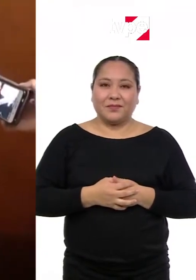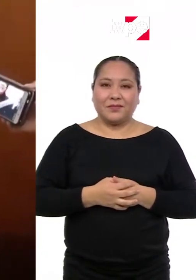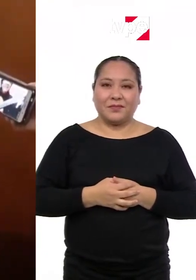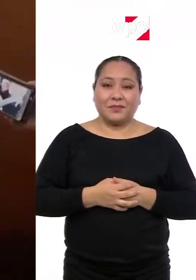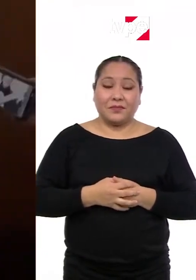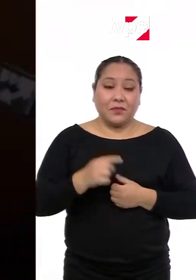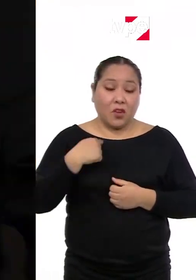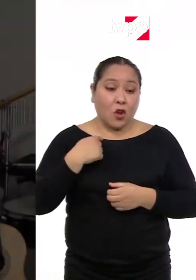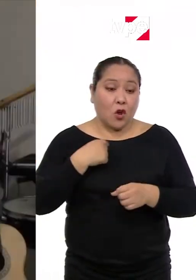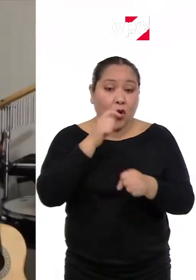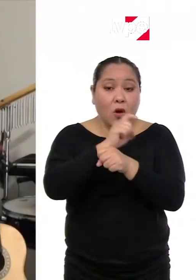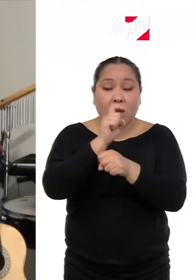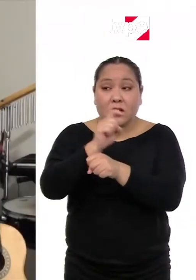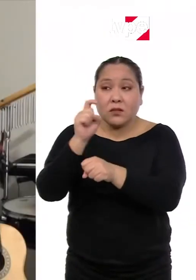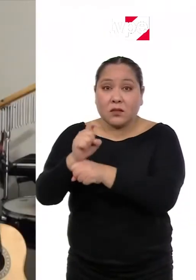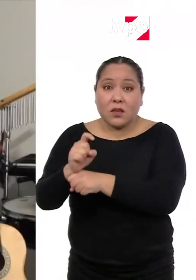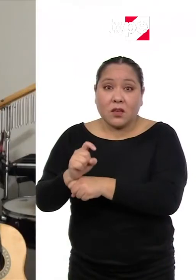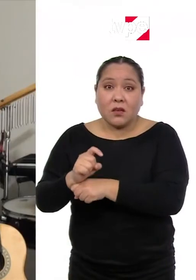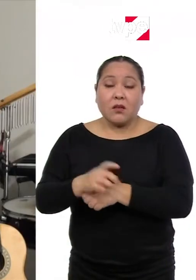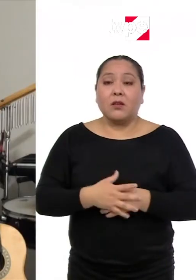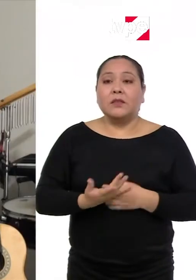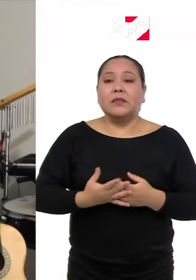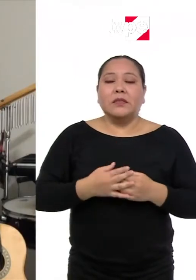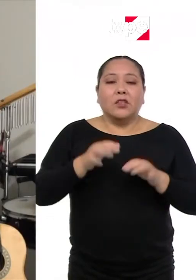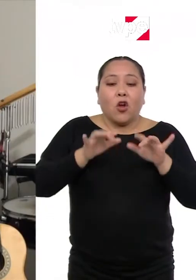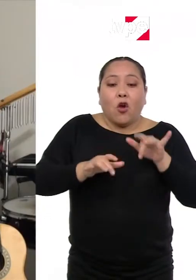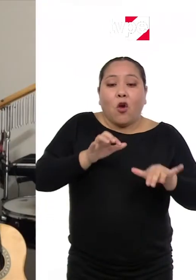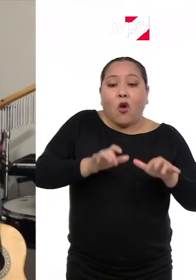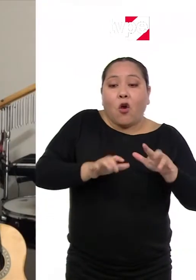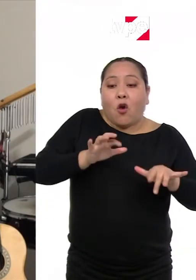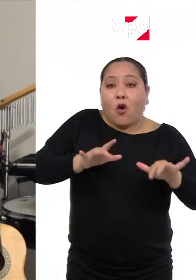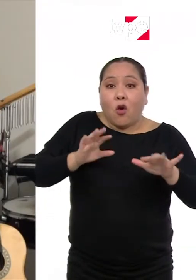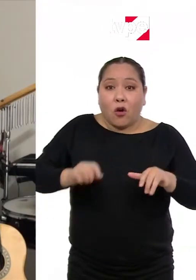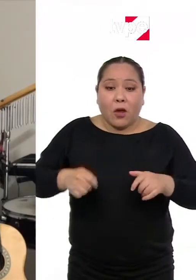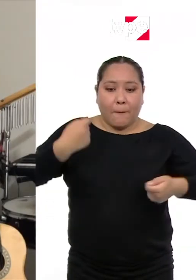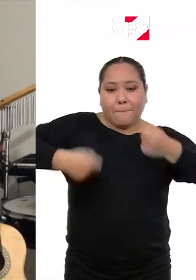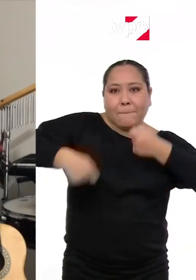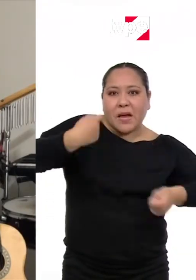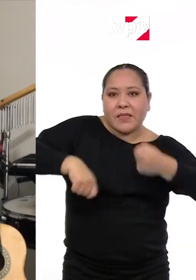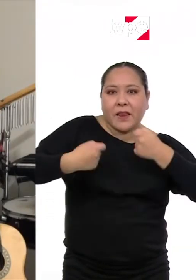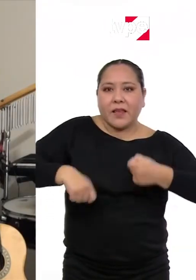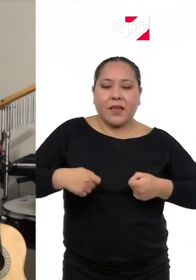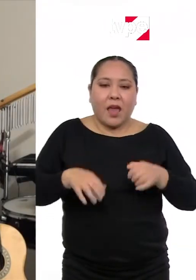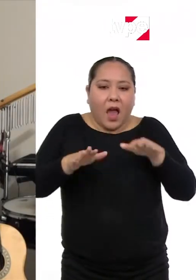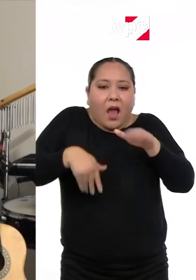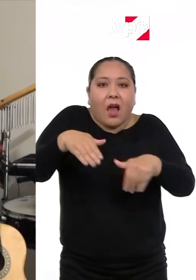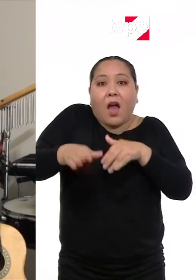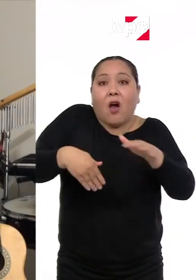Bueno, enseño órganos electrónicos, batería, timbales, cajón.